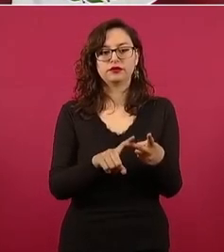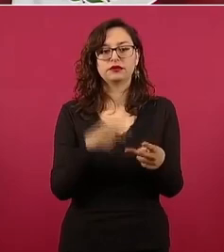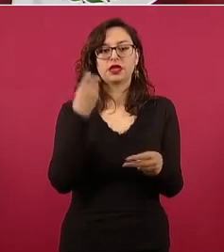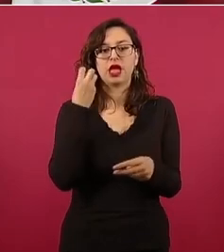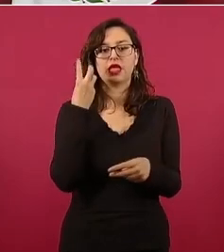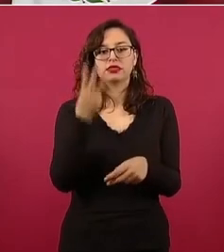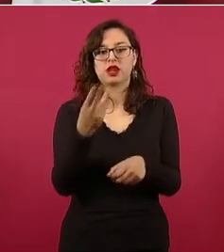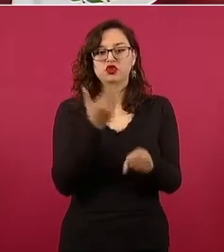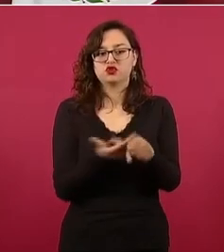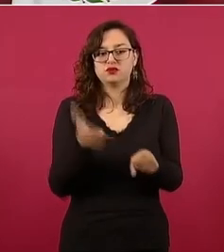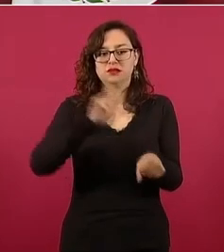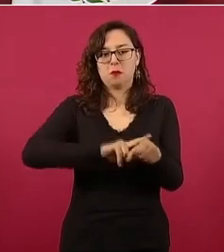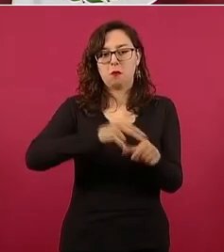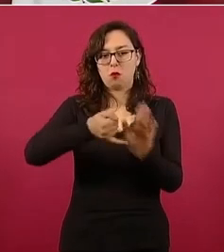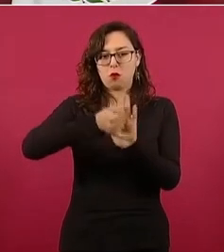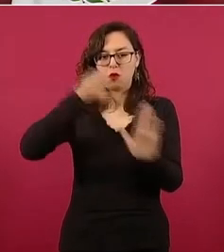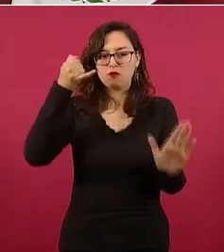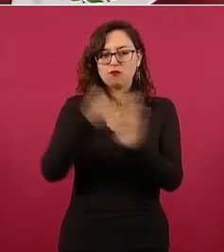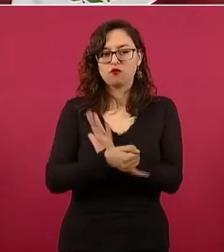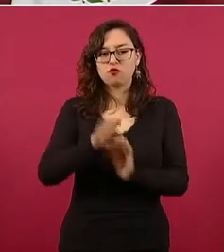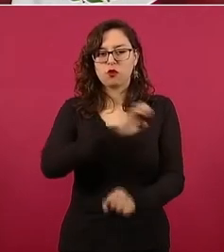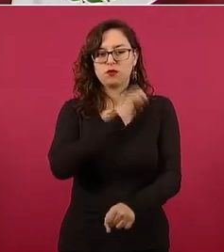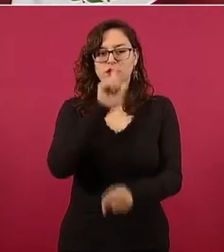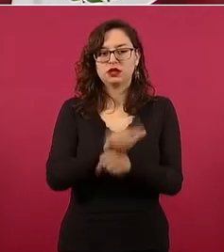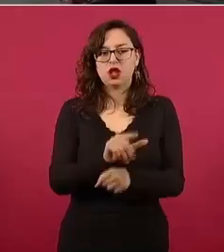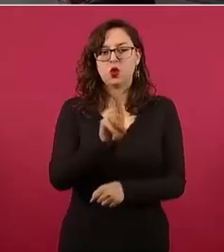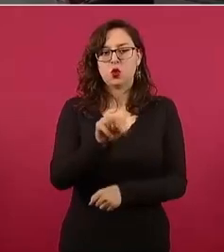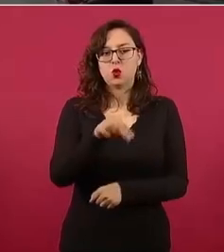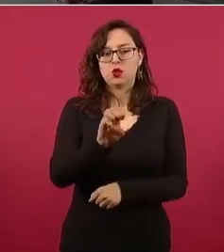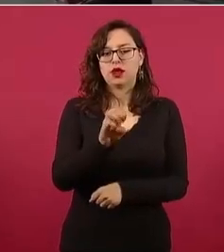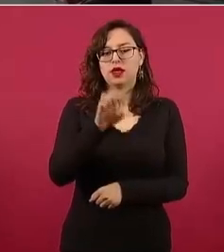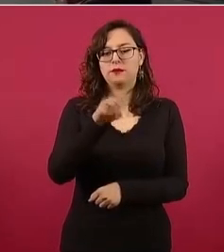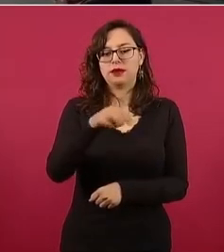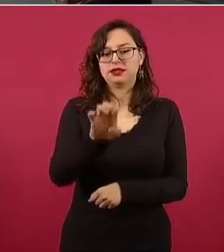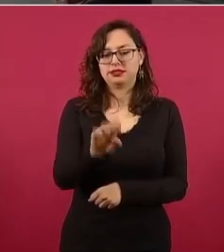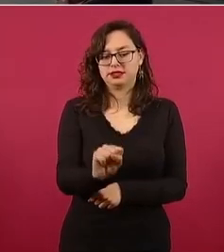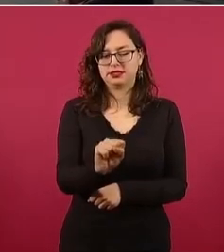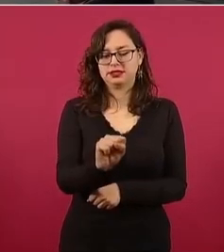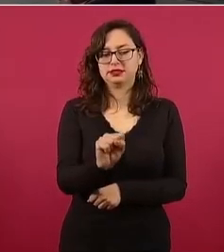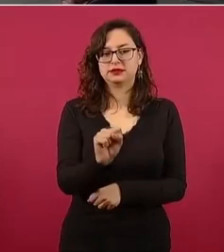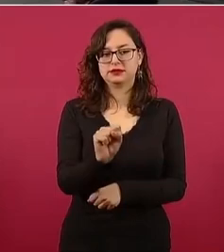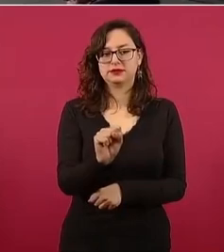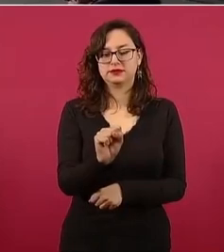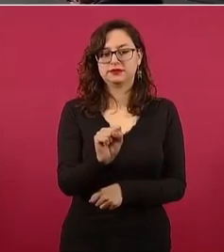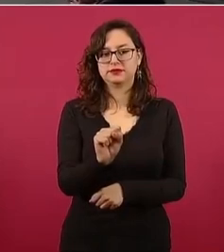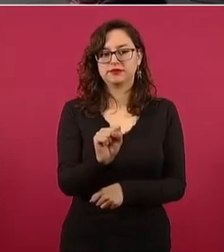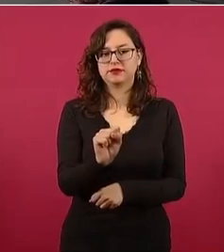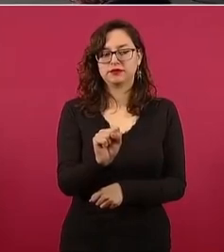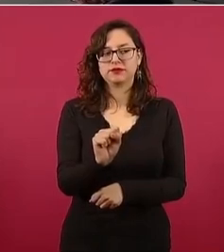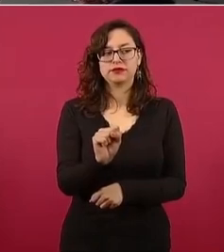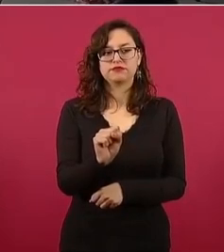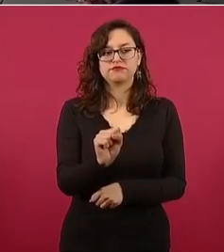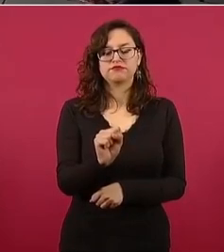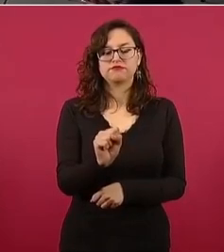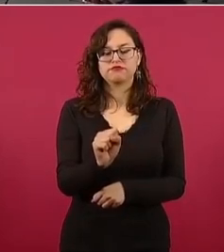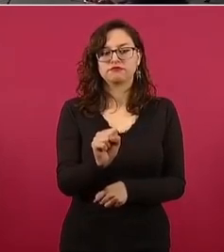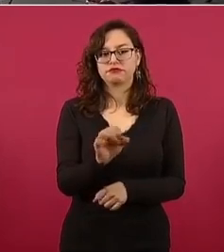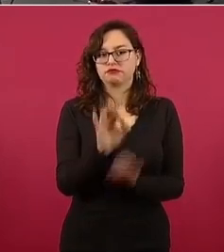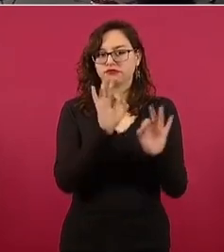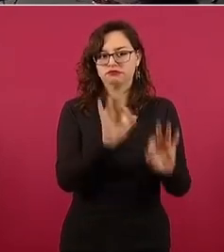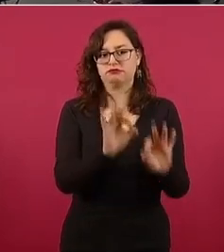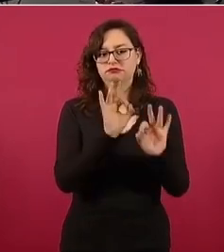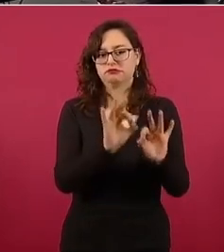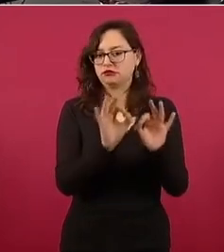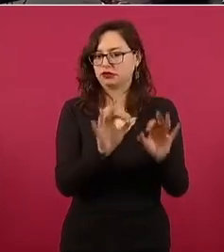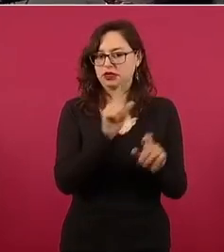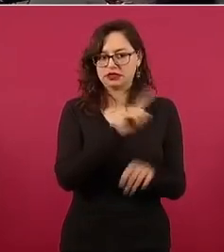especialidades, básicamente en Tepic. Y estos